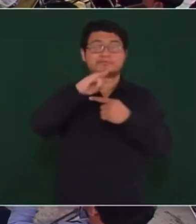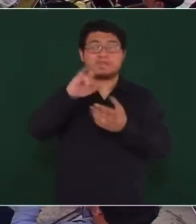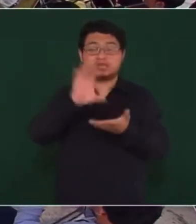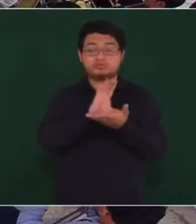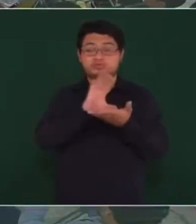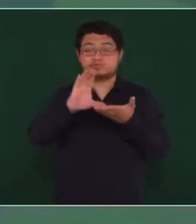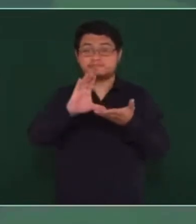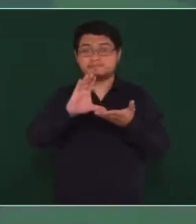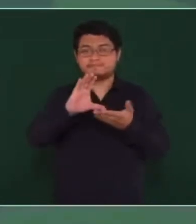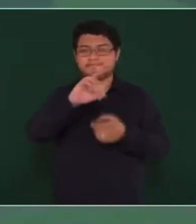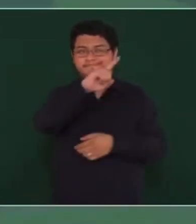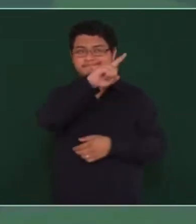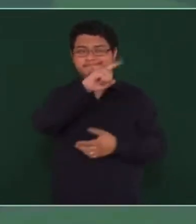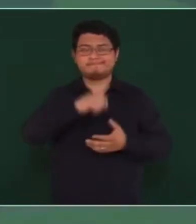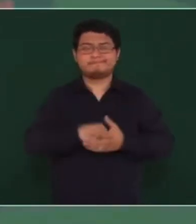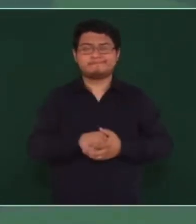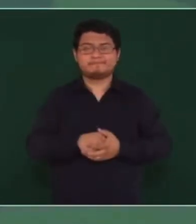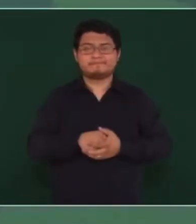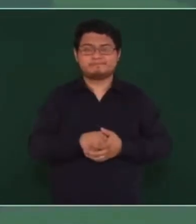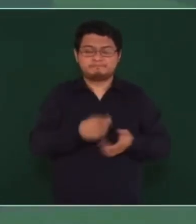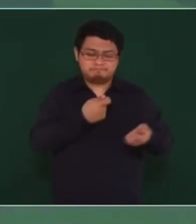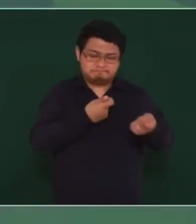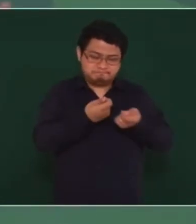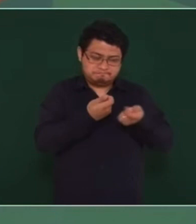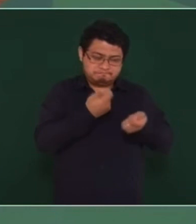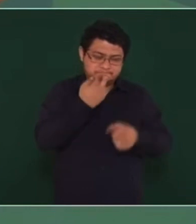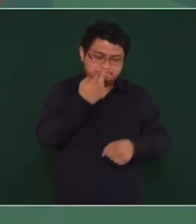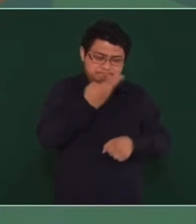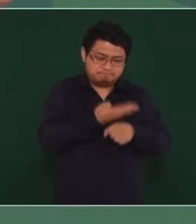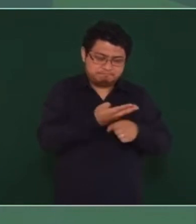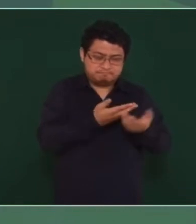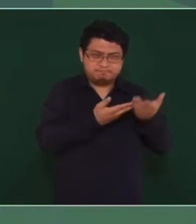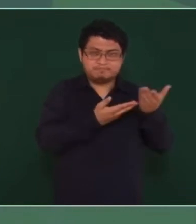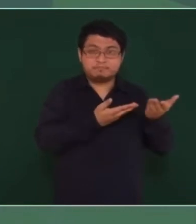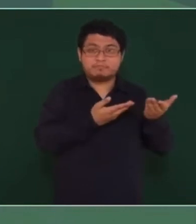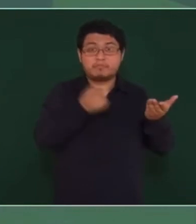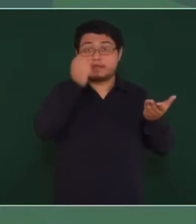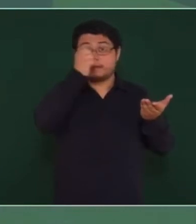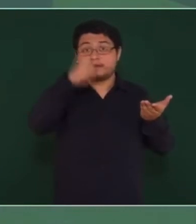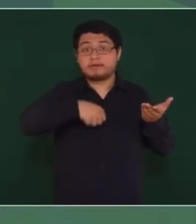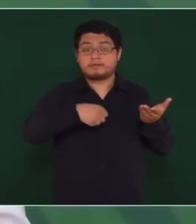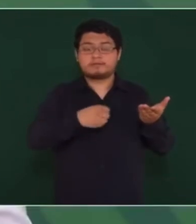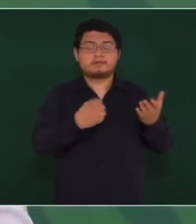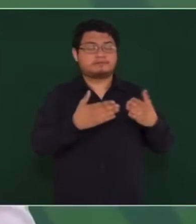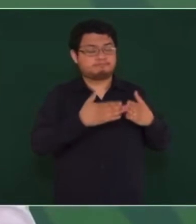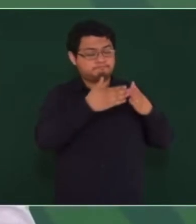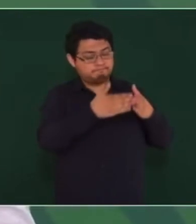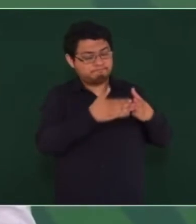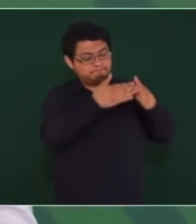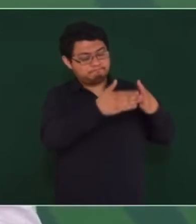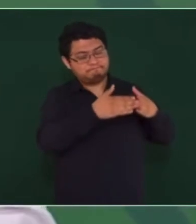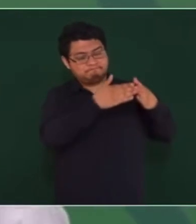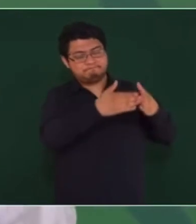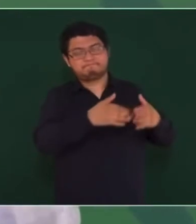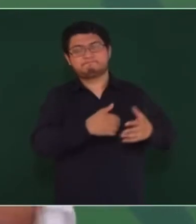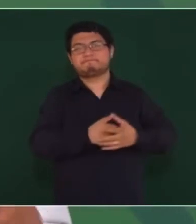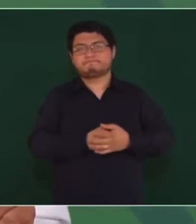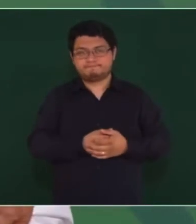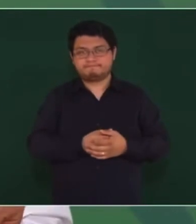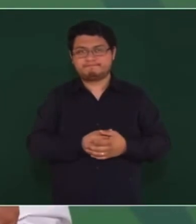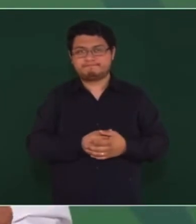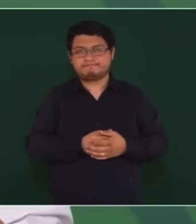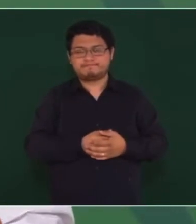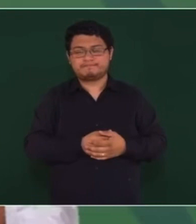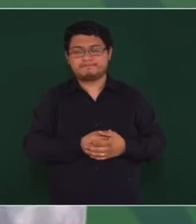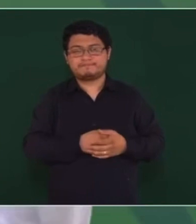lo va a manejar la Secretaría de Marina, Ciudad del Carmen